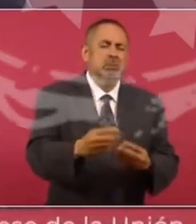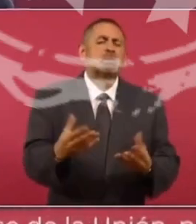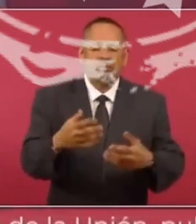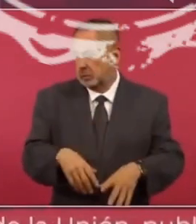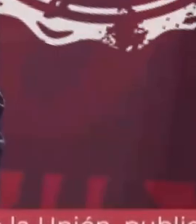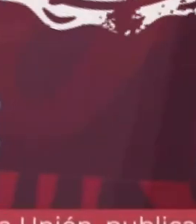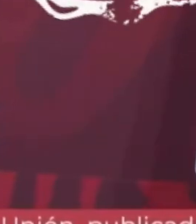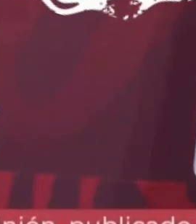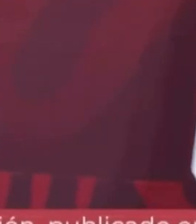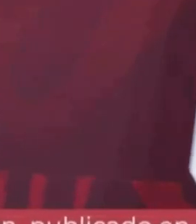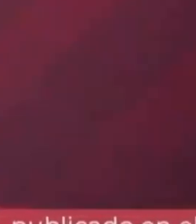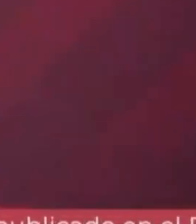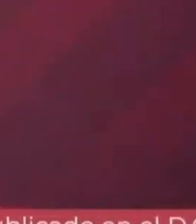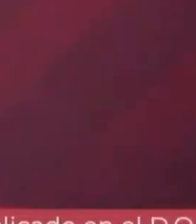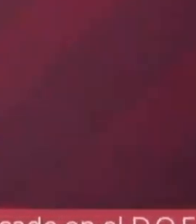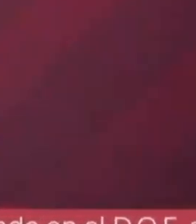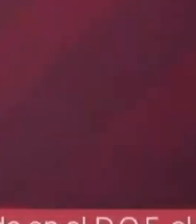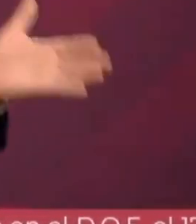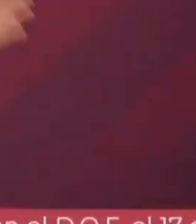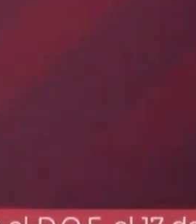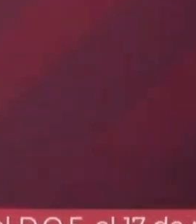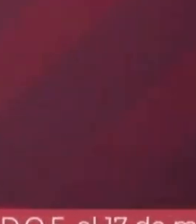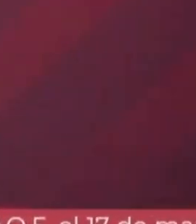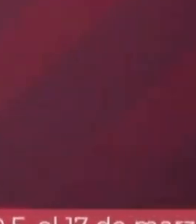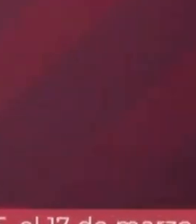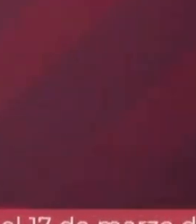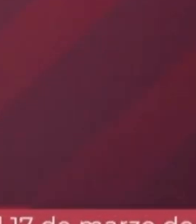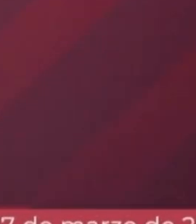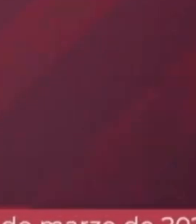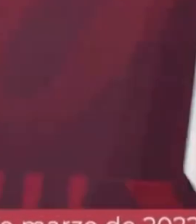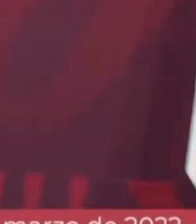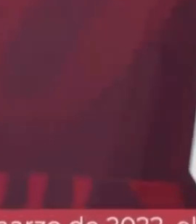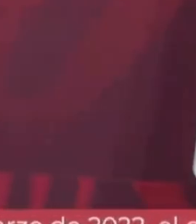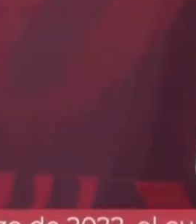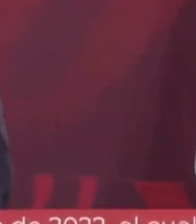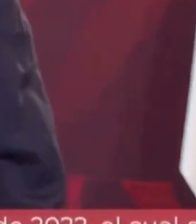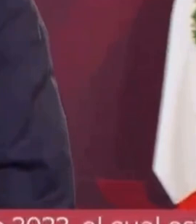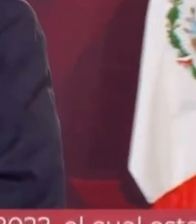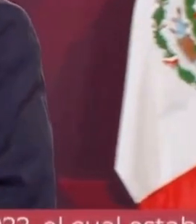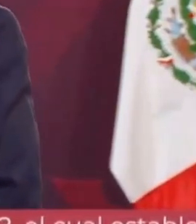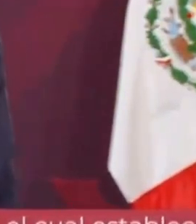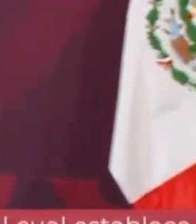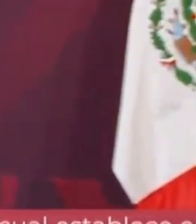Por eso no estaba yo de acuerdo, más que pues soy respetuoso de la división de poderes